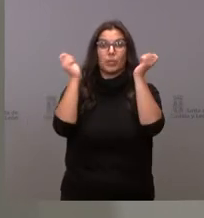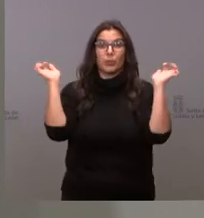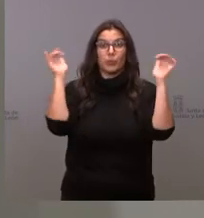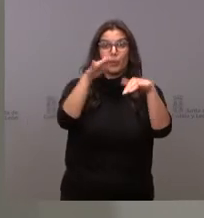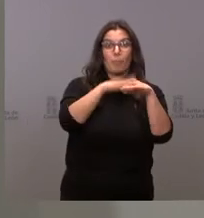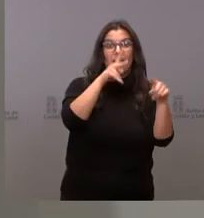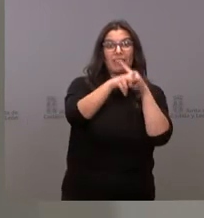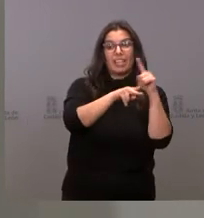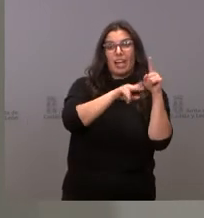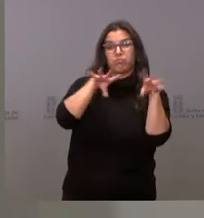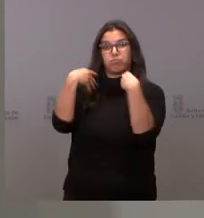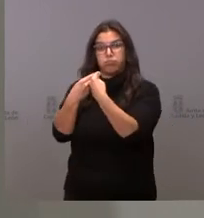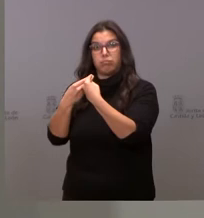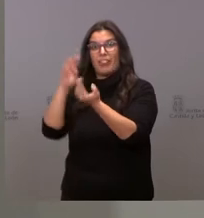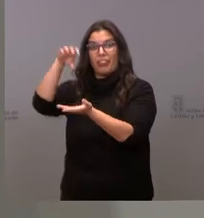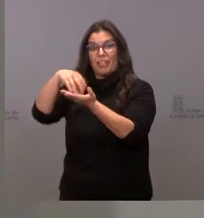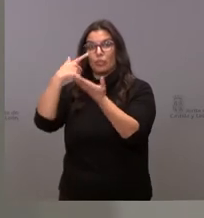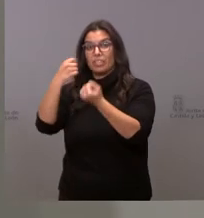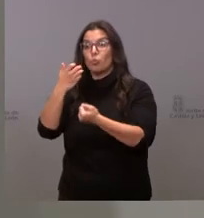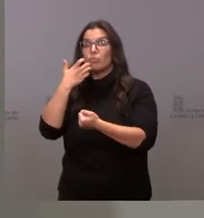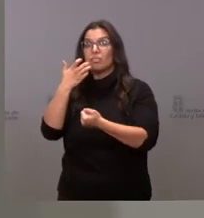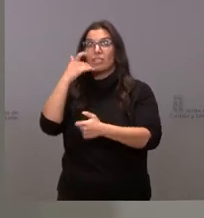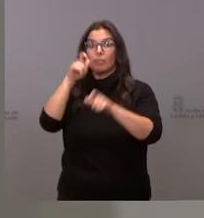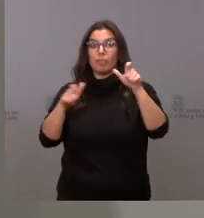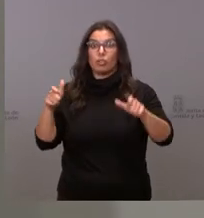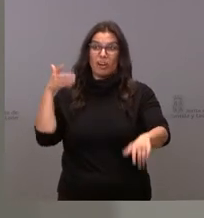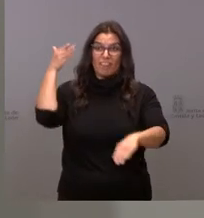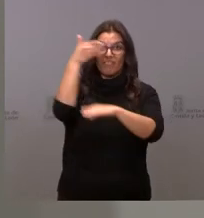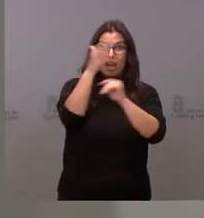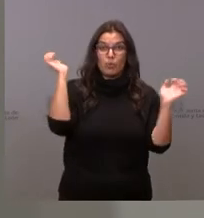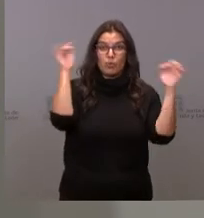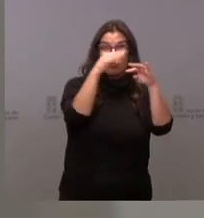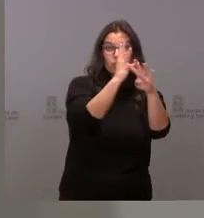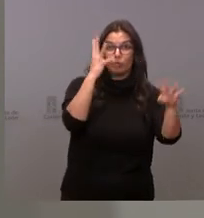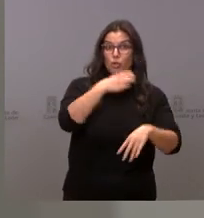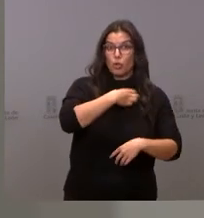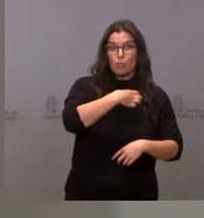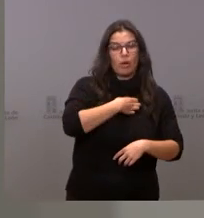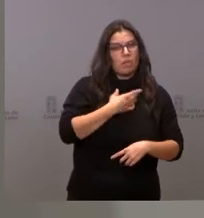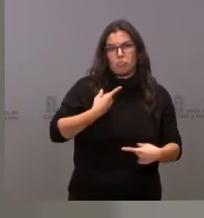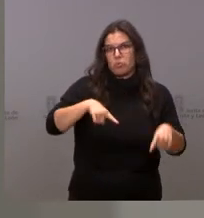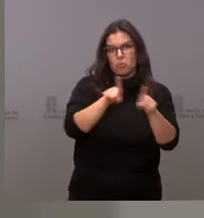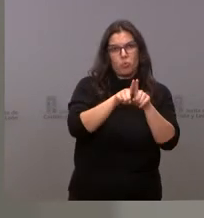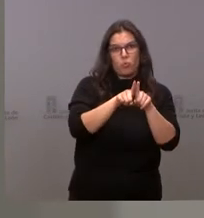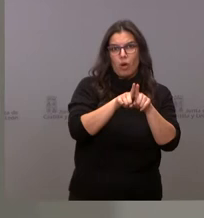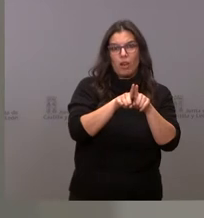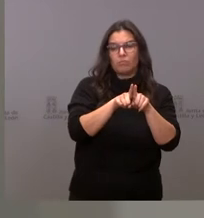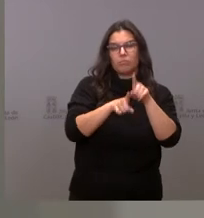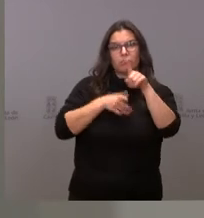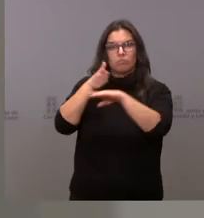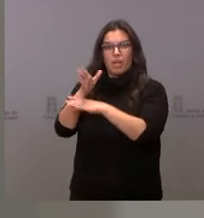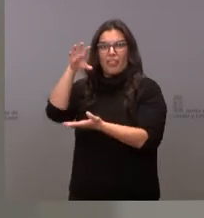los centros de salud pero aquellas personas que no puedan desplazarse a los centros serán vacunadas como fueron en la otra campaña